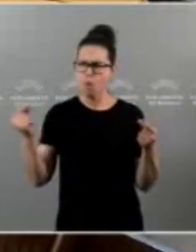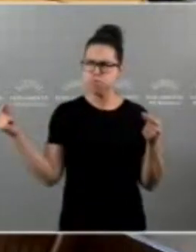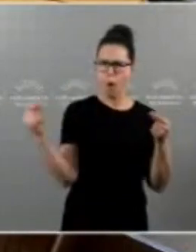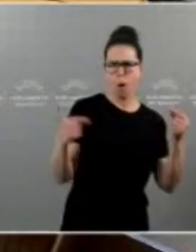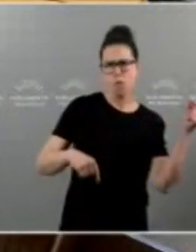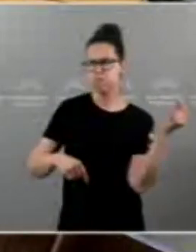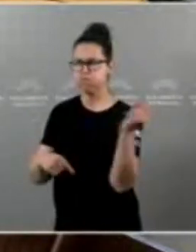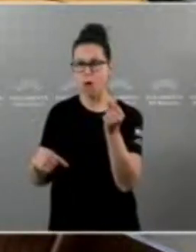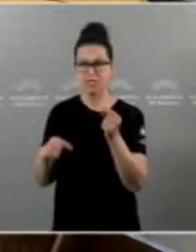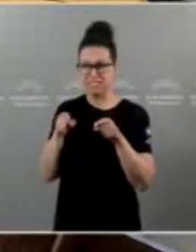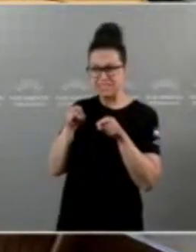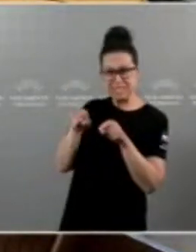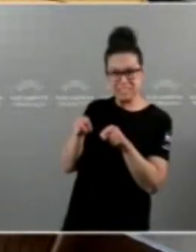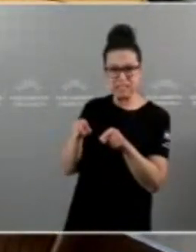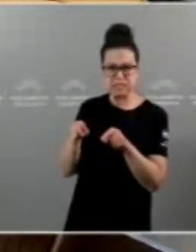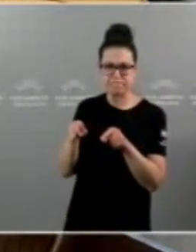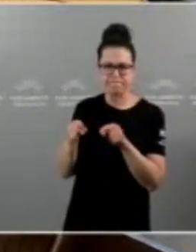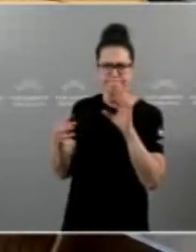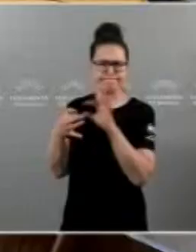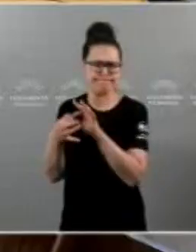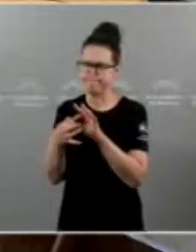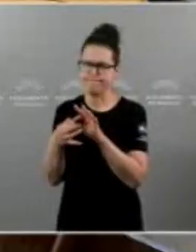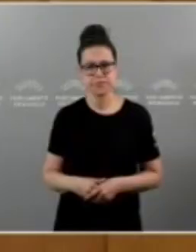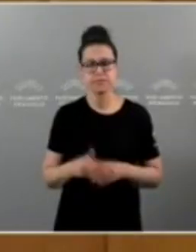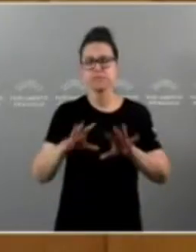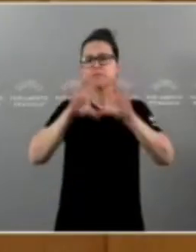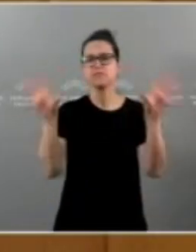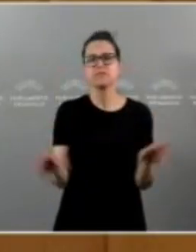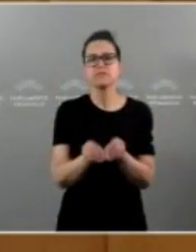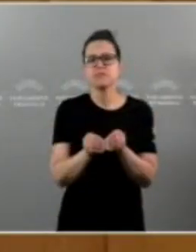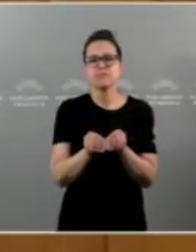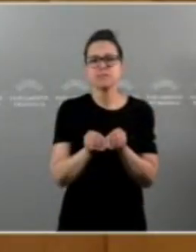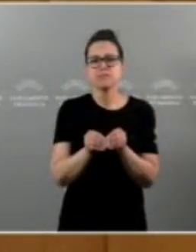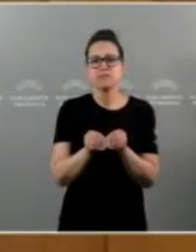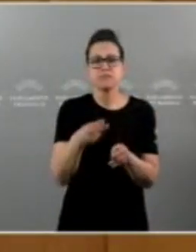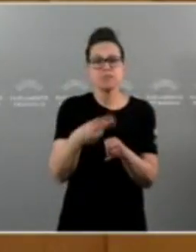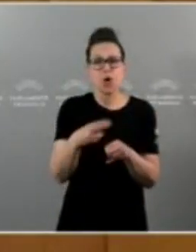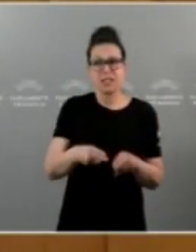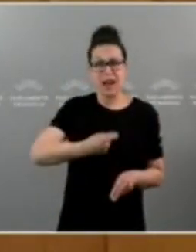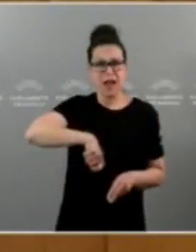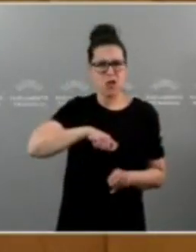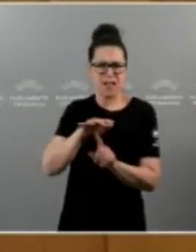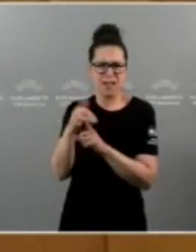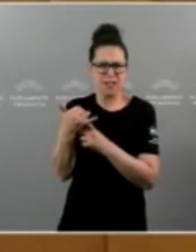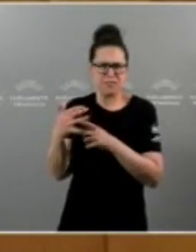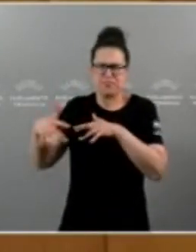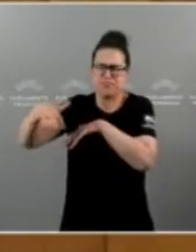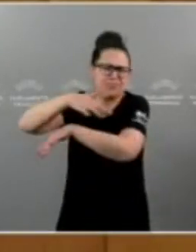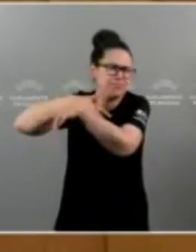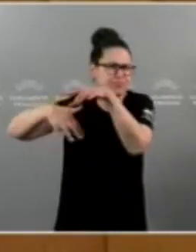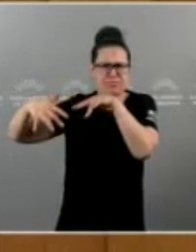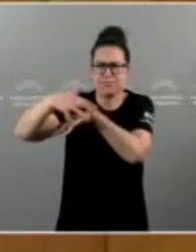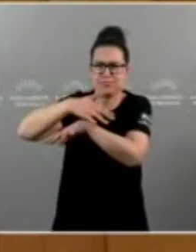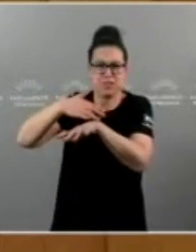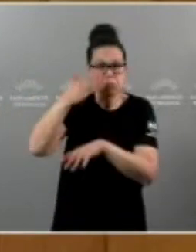tempo que avanzaba que vai pedir canto antes unha reunión con Pedro Sánchez. Detrás do frenesira política nacional, agóxase a realidade dun